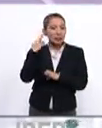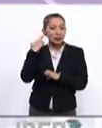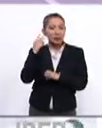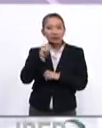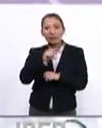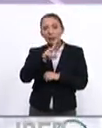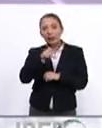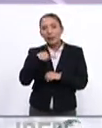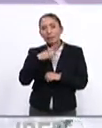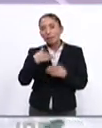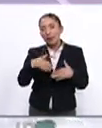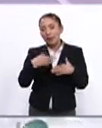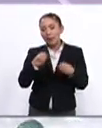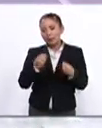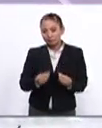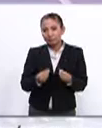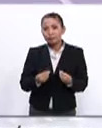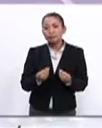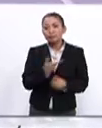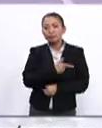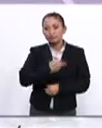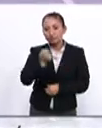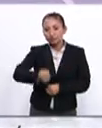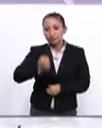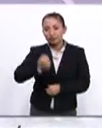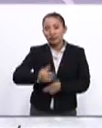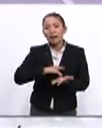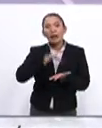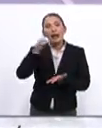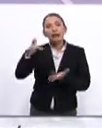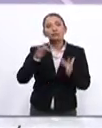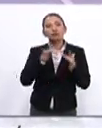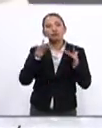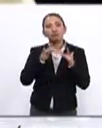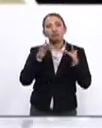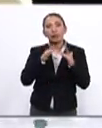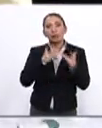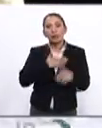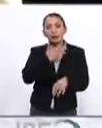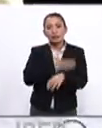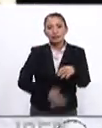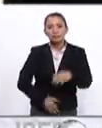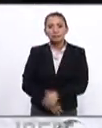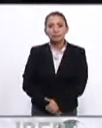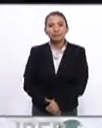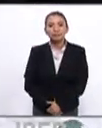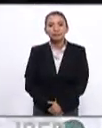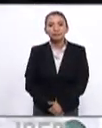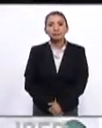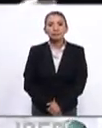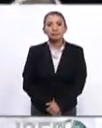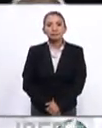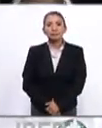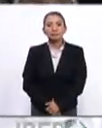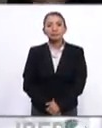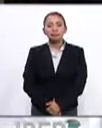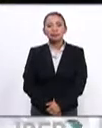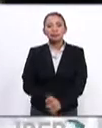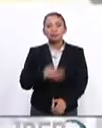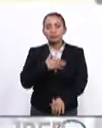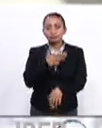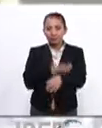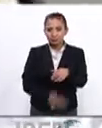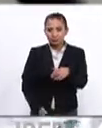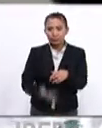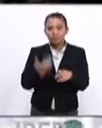Televisión Panameña me da mucho gusto saludarte gracias por estar con nosotros muy buenas tardes muy